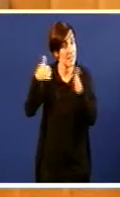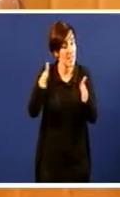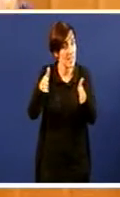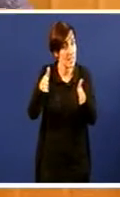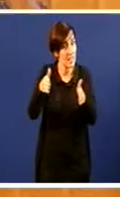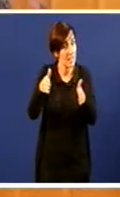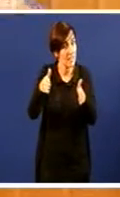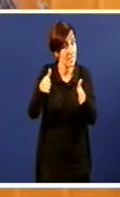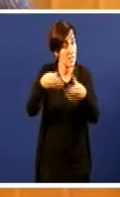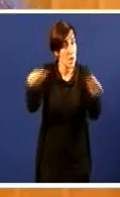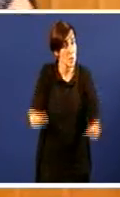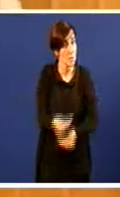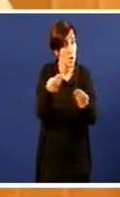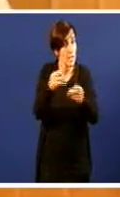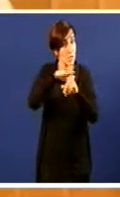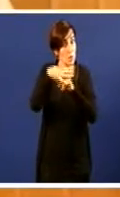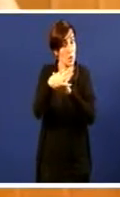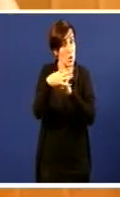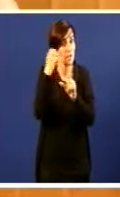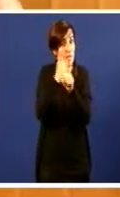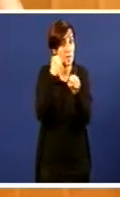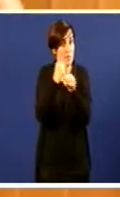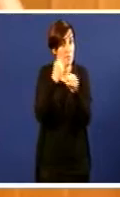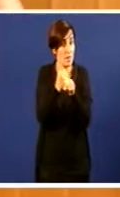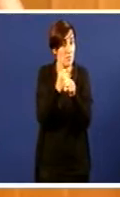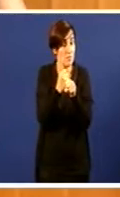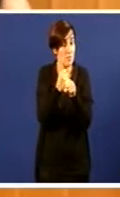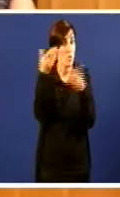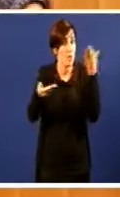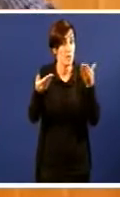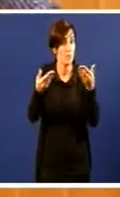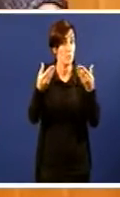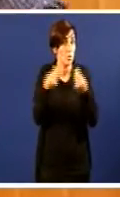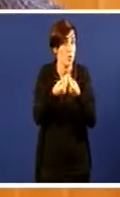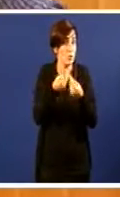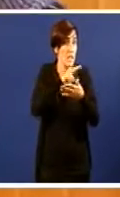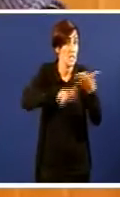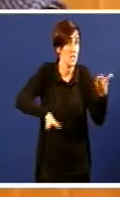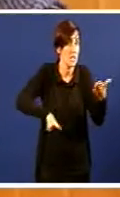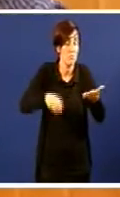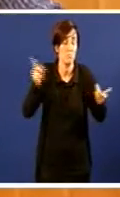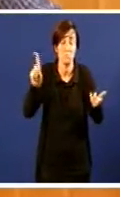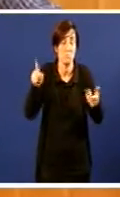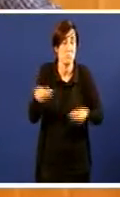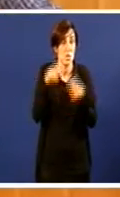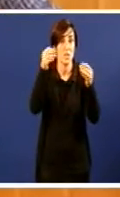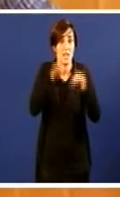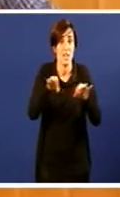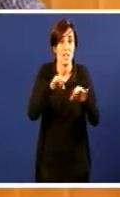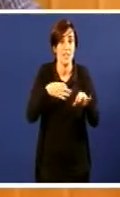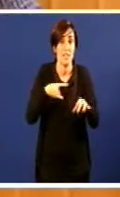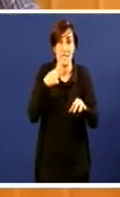xa mellores ratios de emprego que no resto do país. Polo tanto, a xustificación de que do emprego